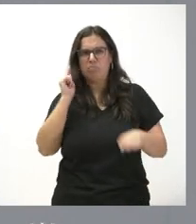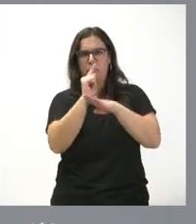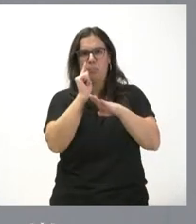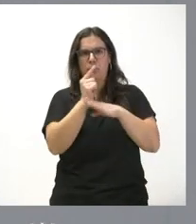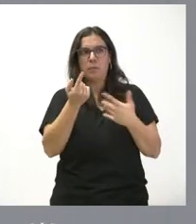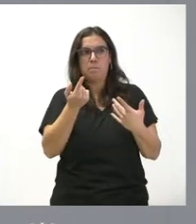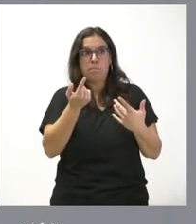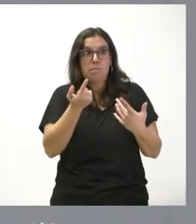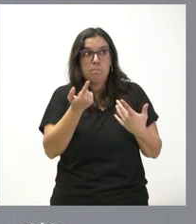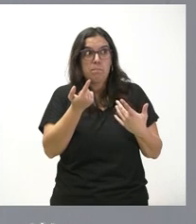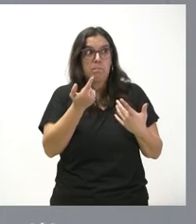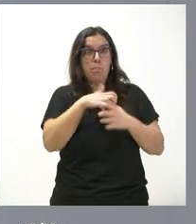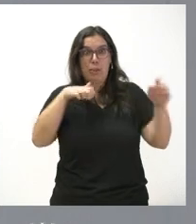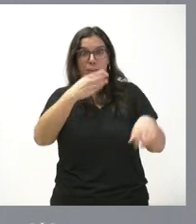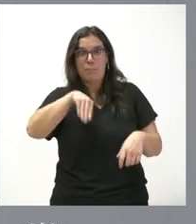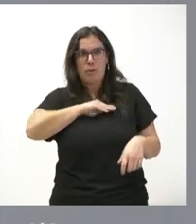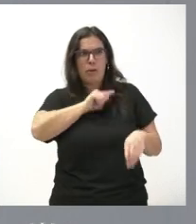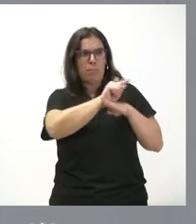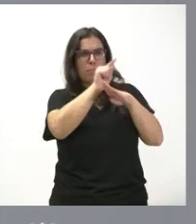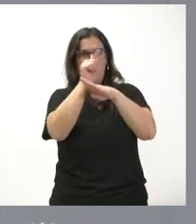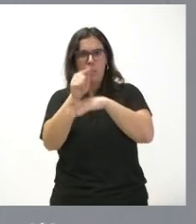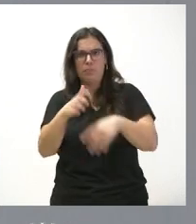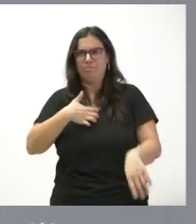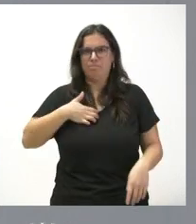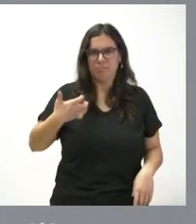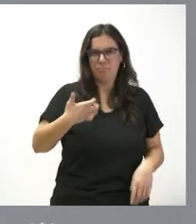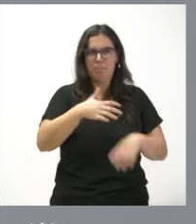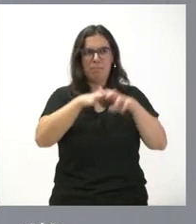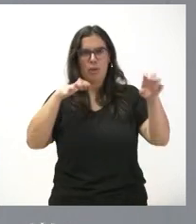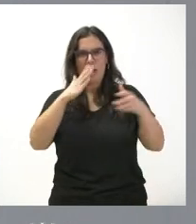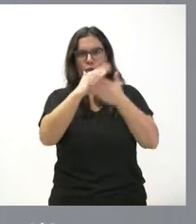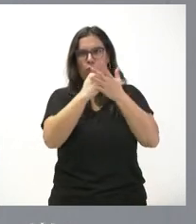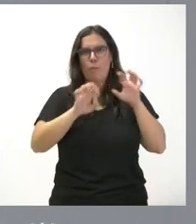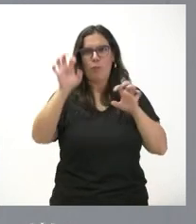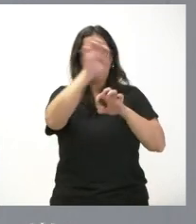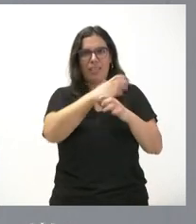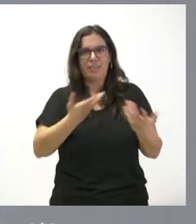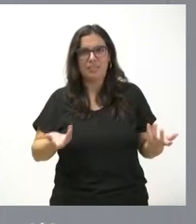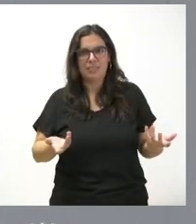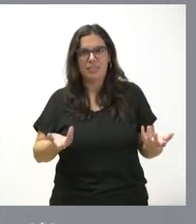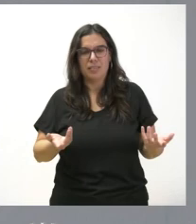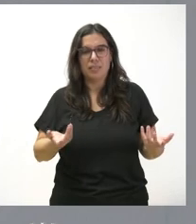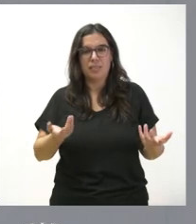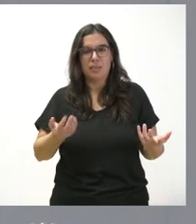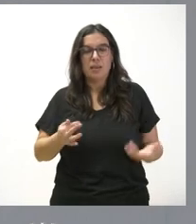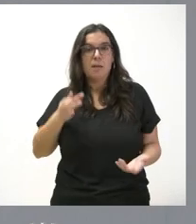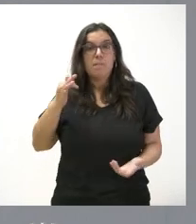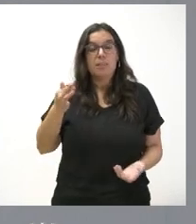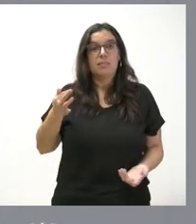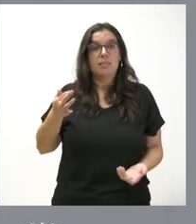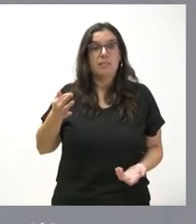a gran parte de los españoles ofender a gran parte de las comunidades autónomas y encerrarse